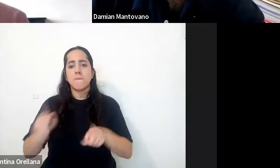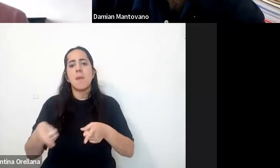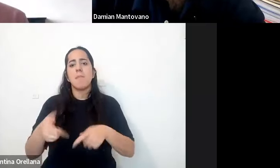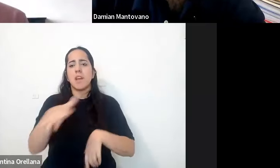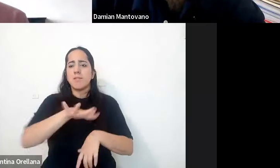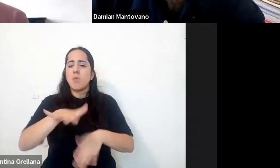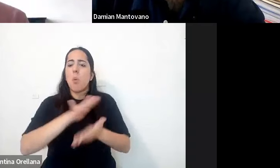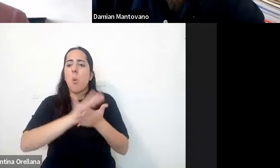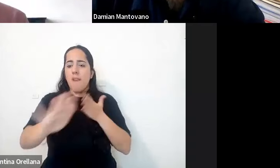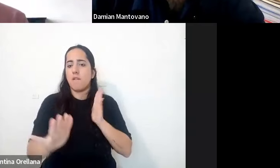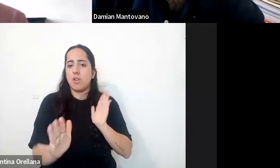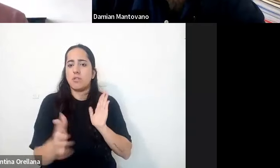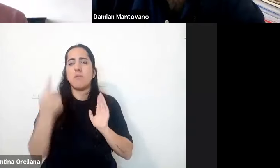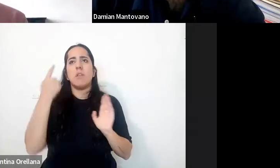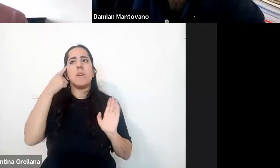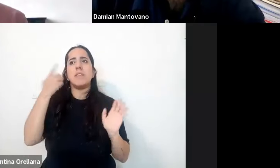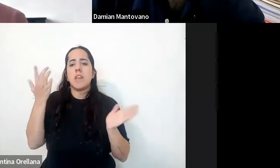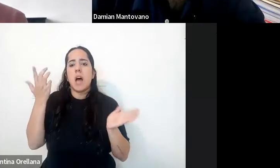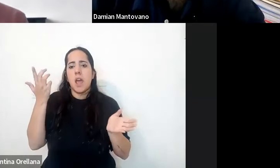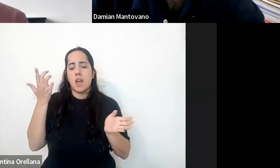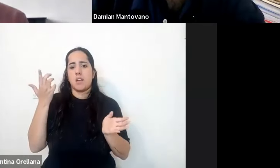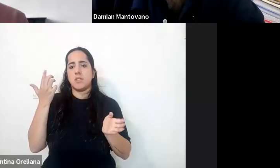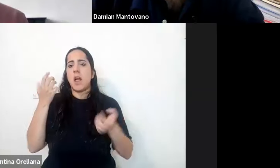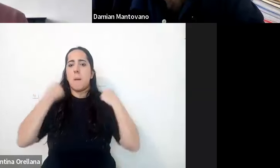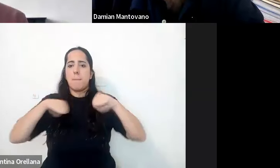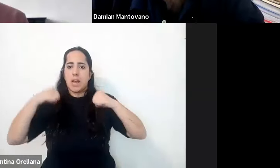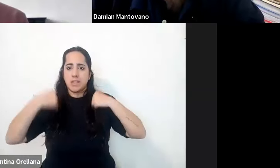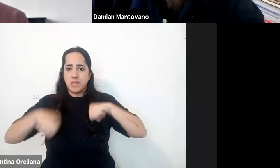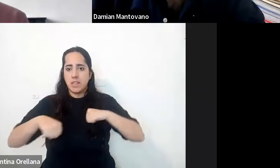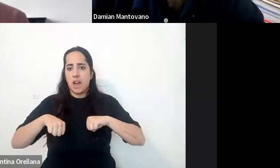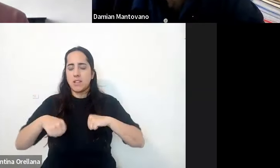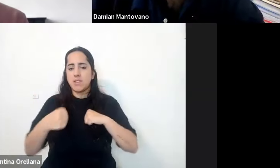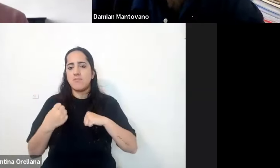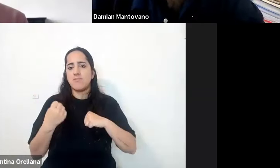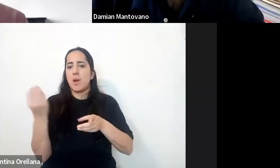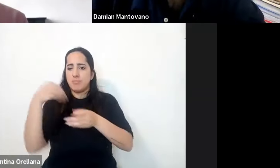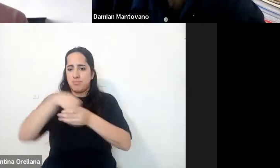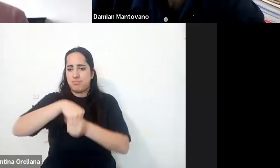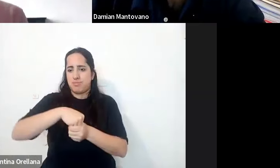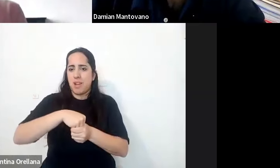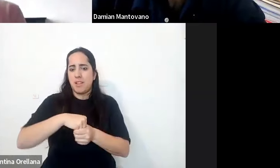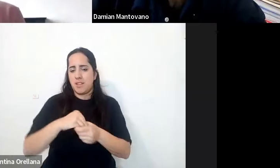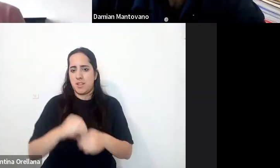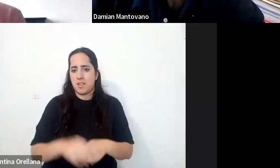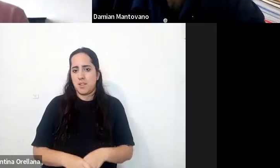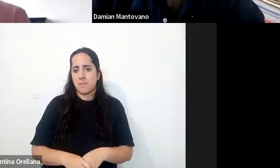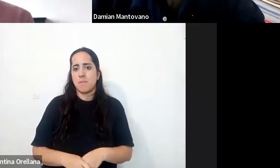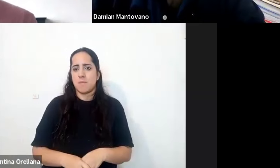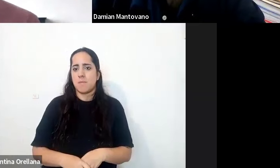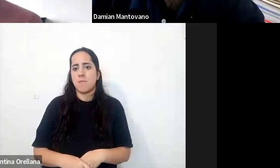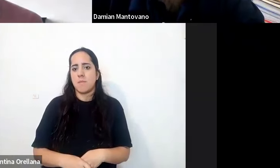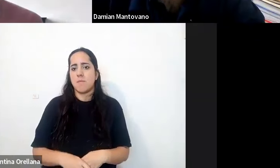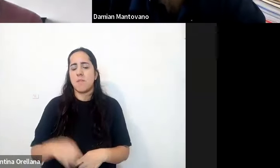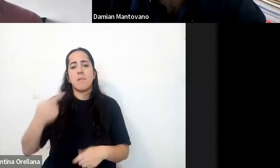que cuestionar las prácticas dentro de la modalidad para poder de alguna manera poder